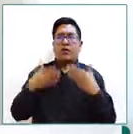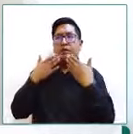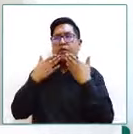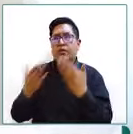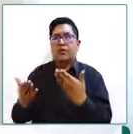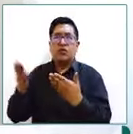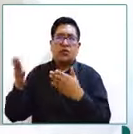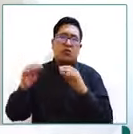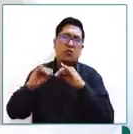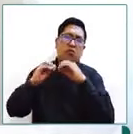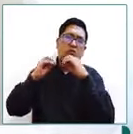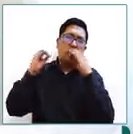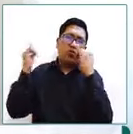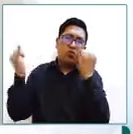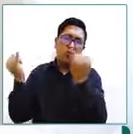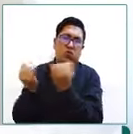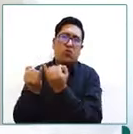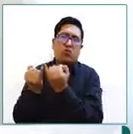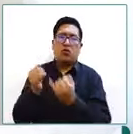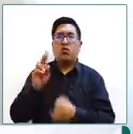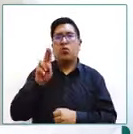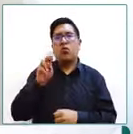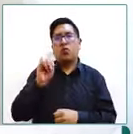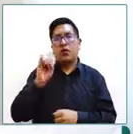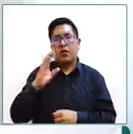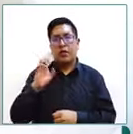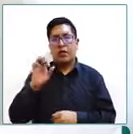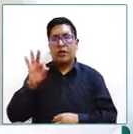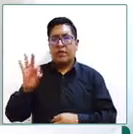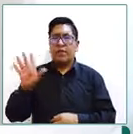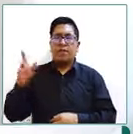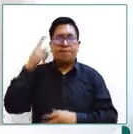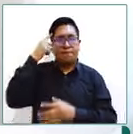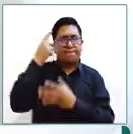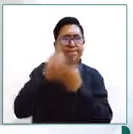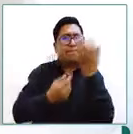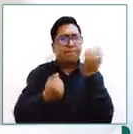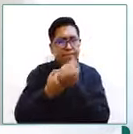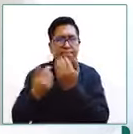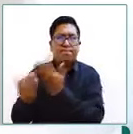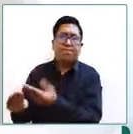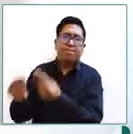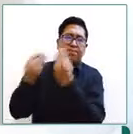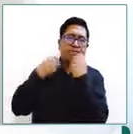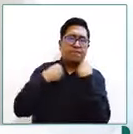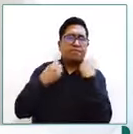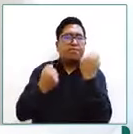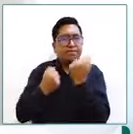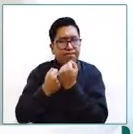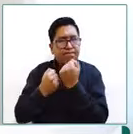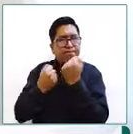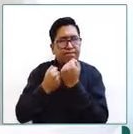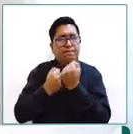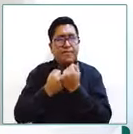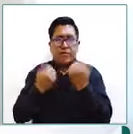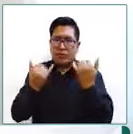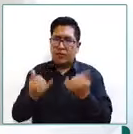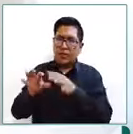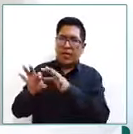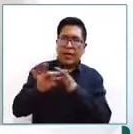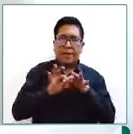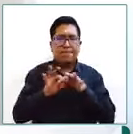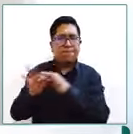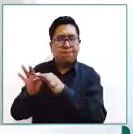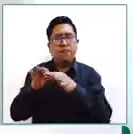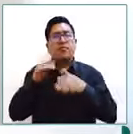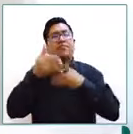institución, a todo UNICEF por la confianza que nos dan en este andar juntos en la